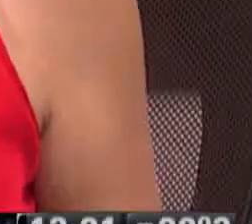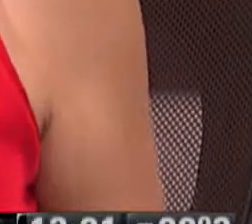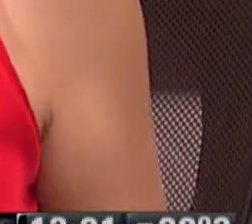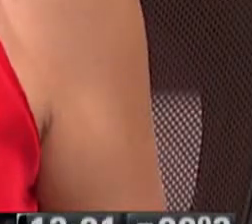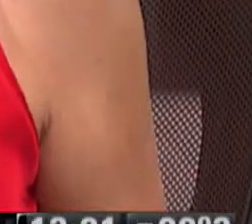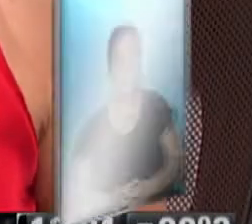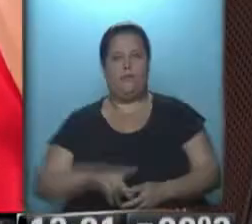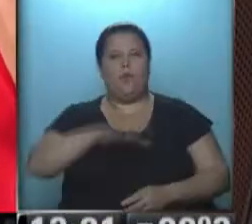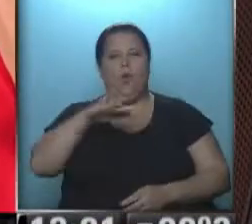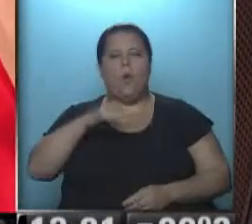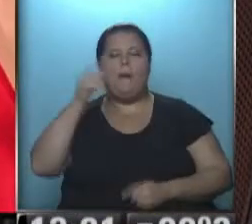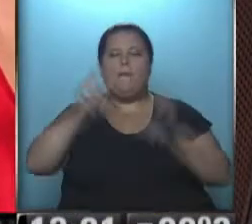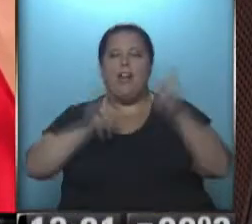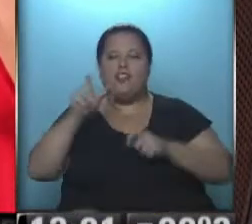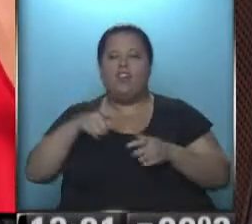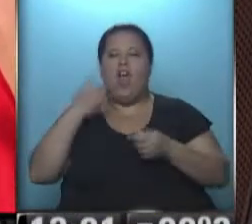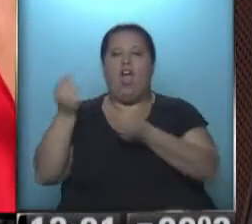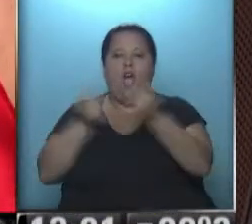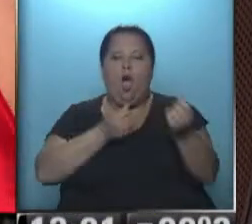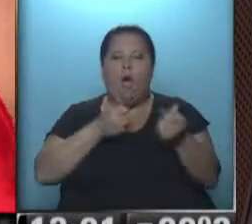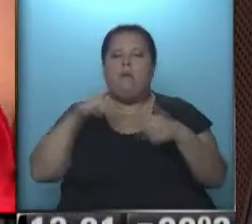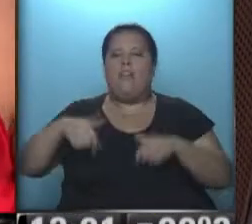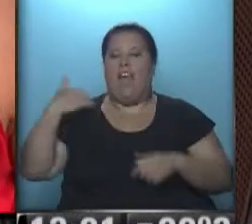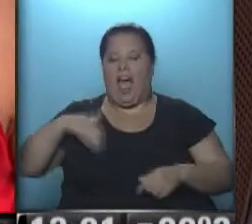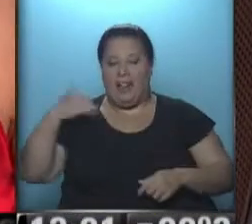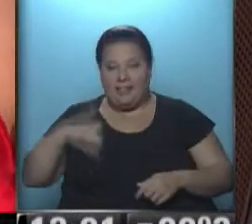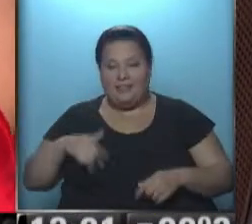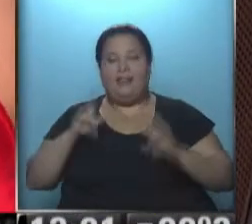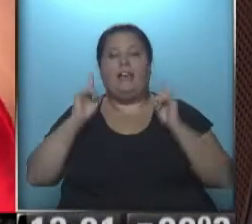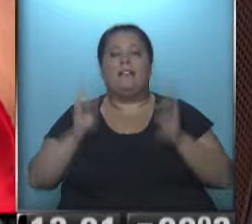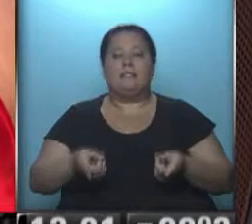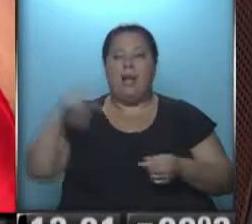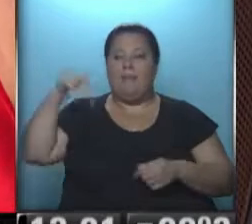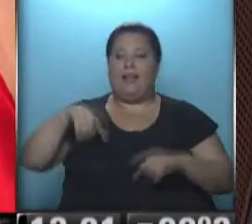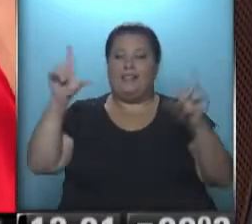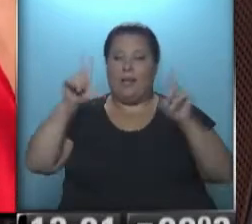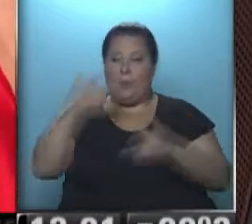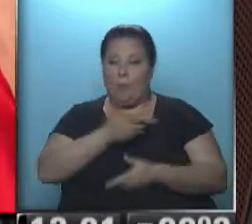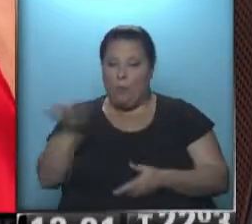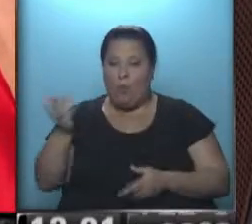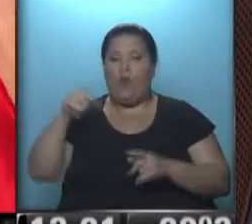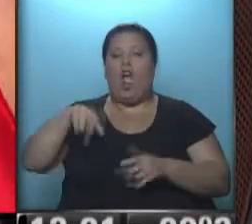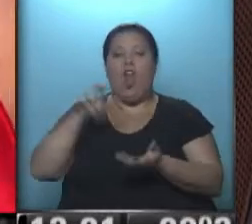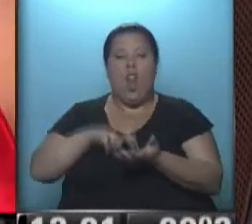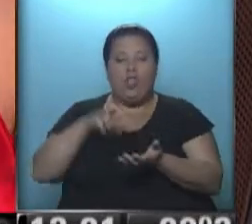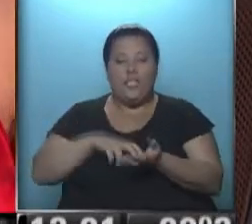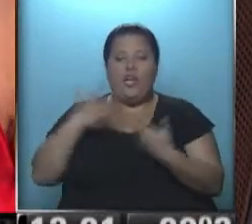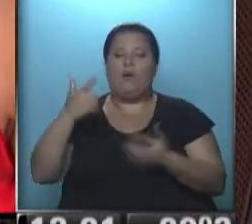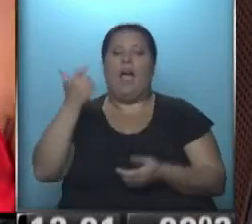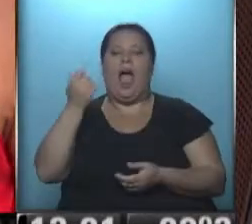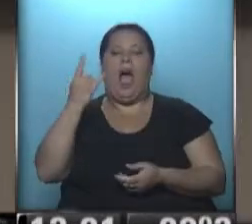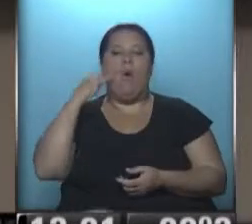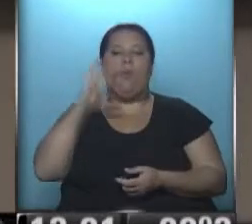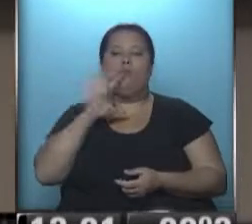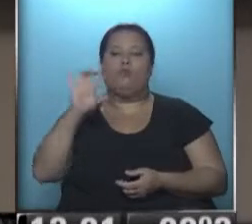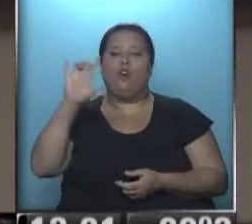Espacio para consumidores y usuarios en nuestro país y aquí en la televisión pública, en el noticiero, estamos con Augusto Costa,